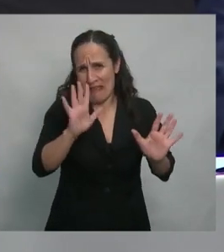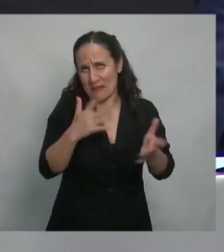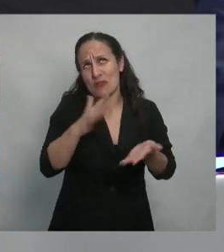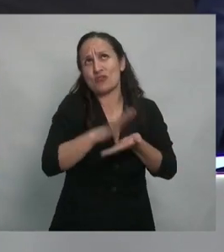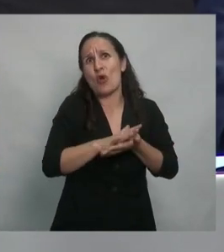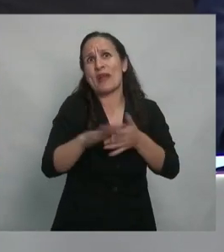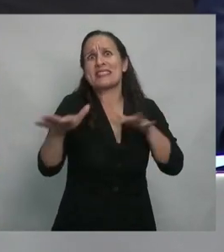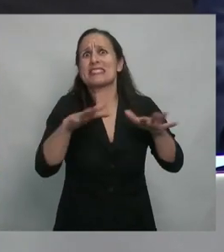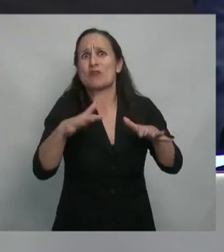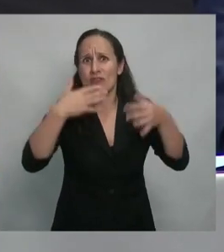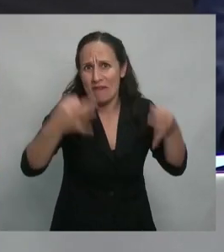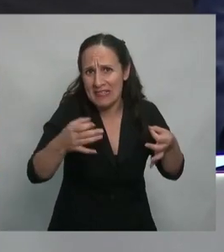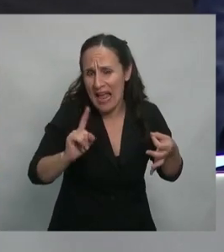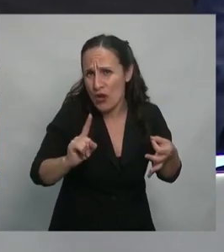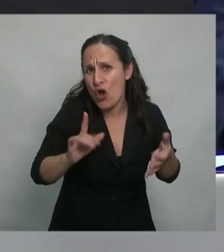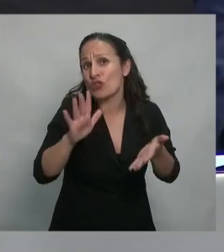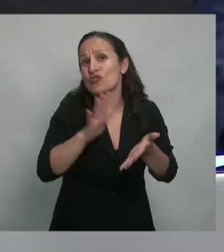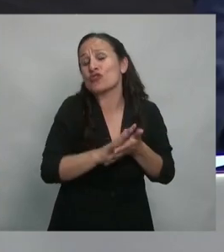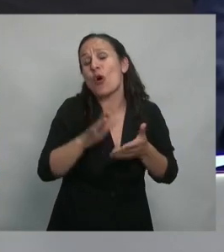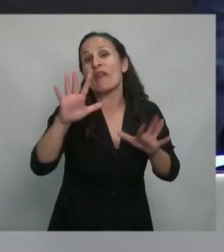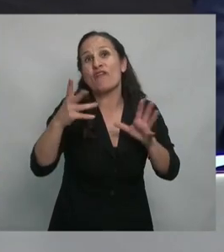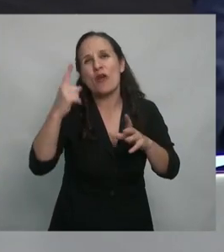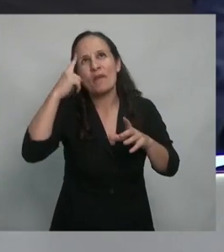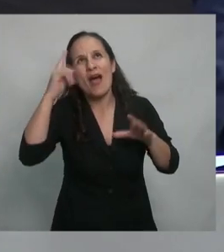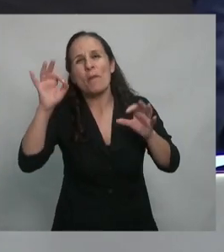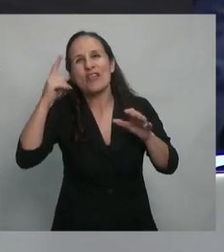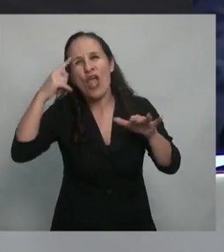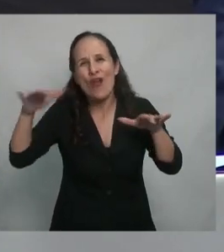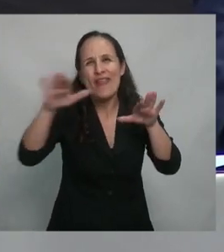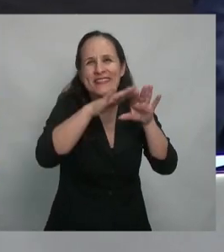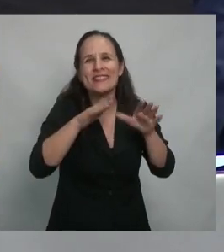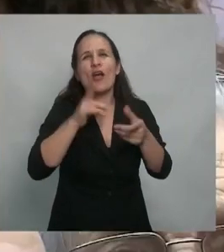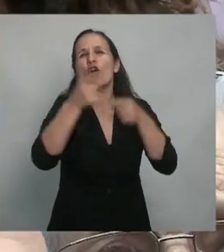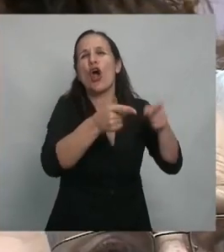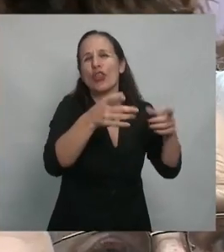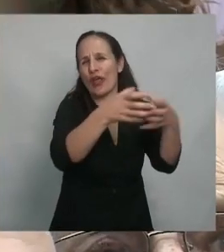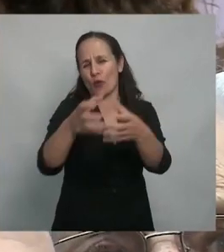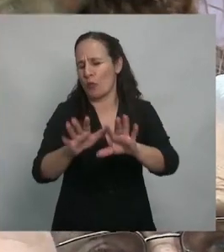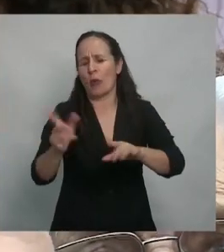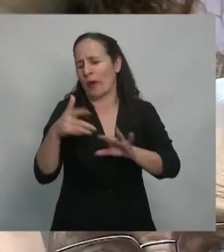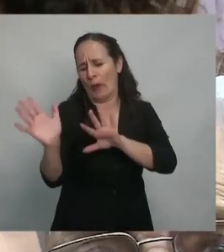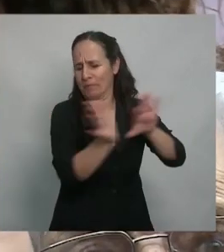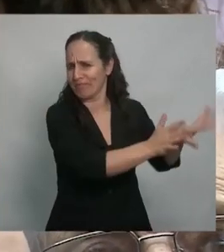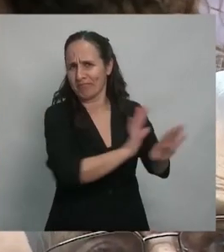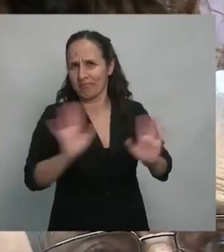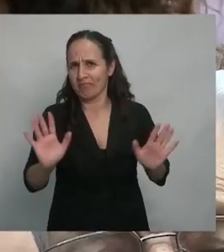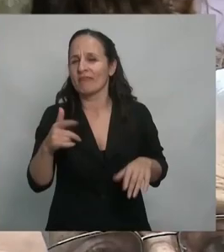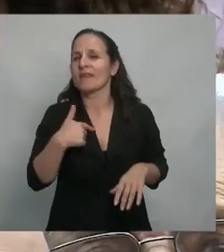realidad, sino con la construcción de sentido común adverso hacia determinados sectores. Pero bueno, les decía que